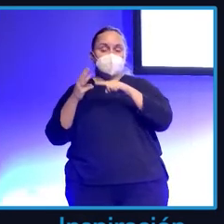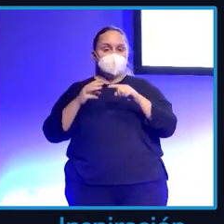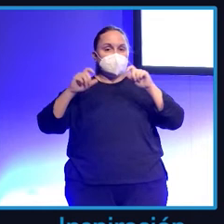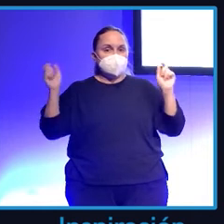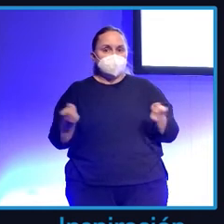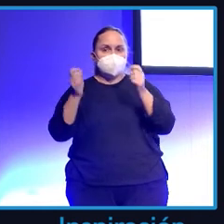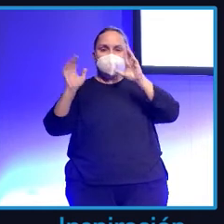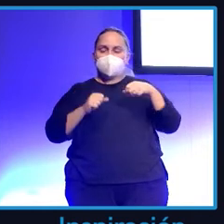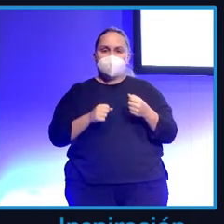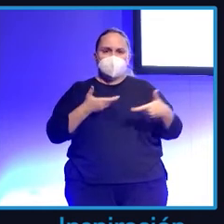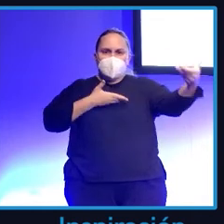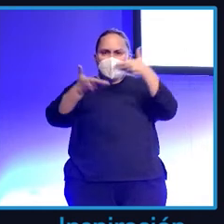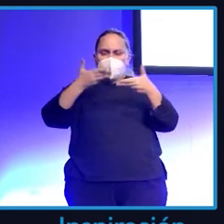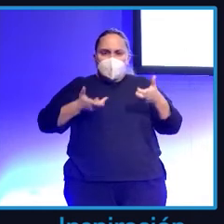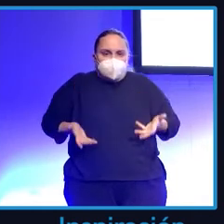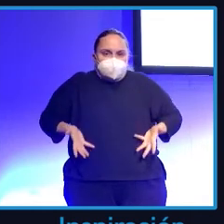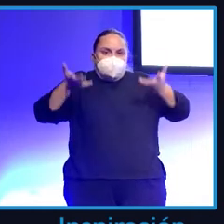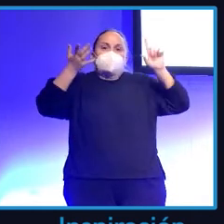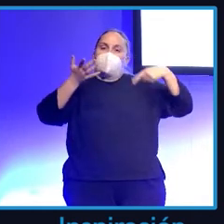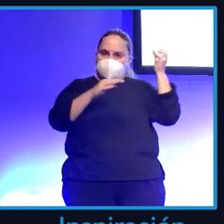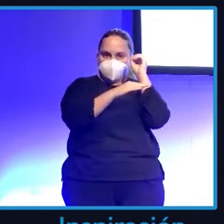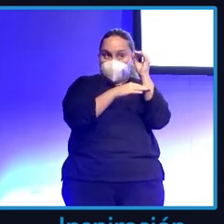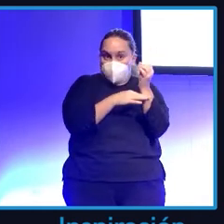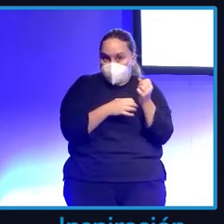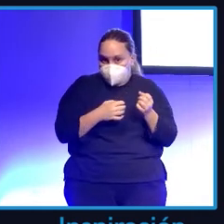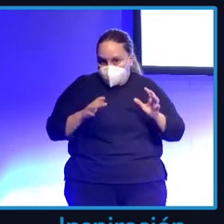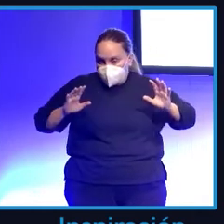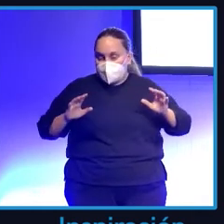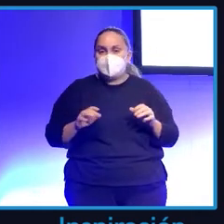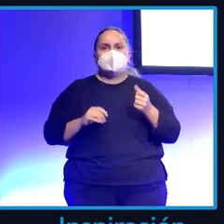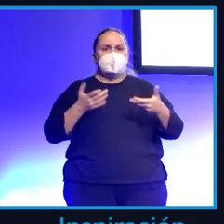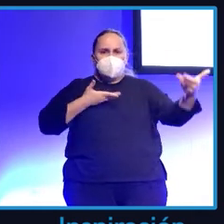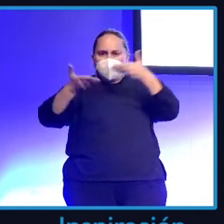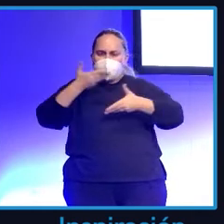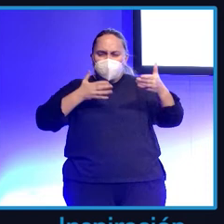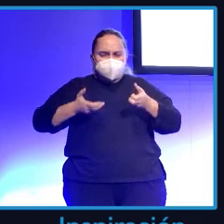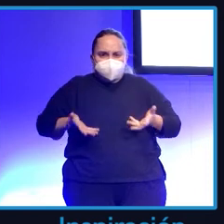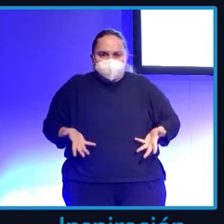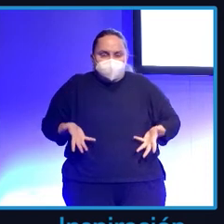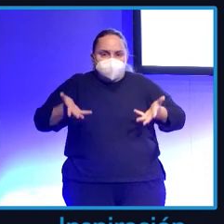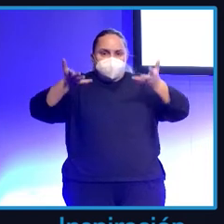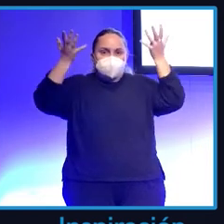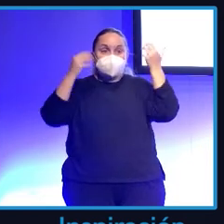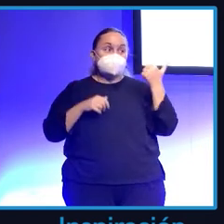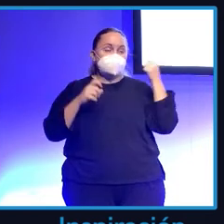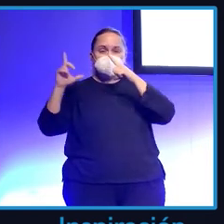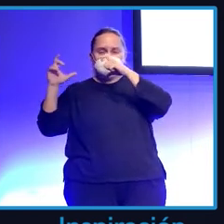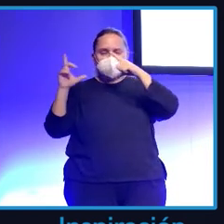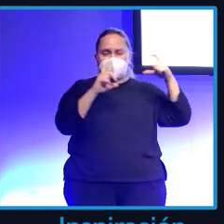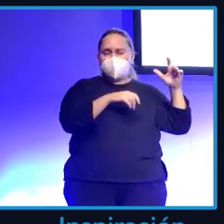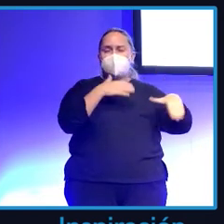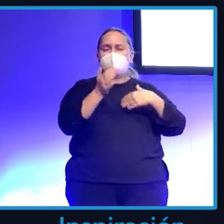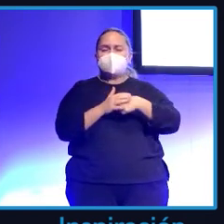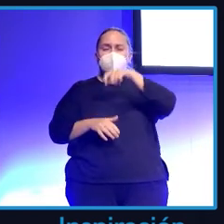Tuvimos que poner un sistema de... Esto daría para otra charla. ¿Cómo gestionamos el desbordamiento absoluto en el que había en esa captura y 3.300? Llegó a haber 9.000